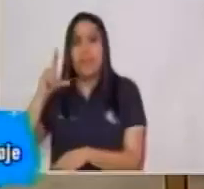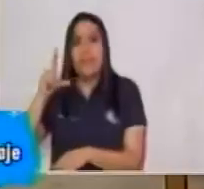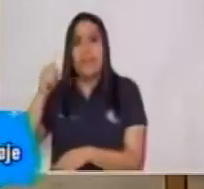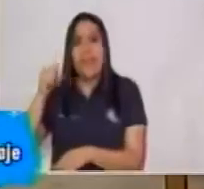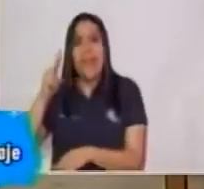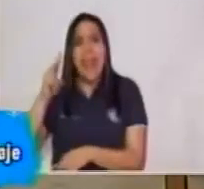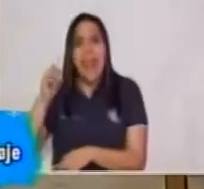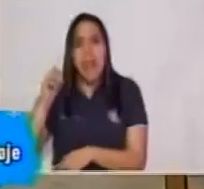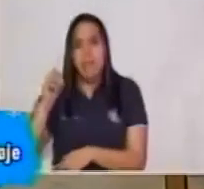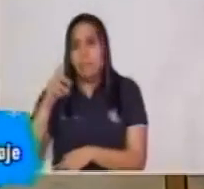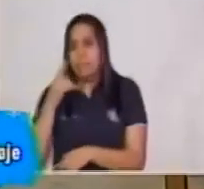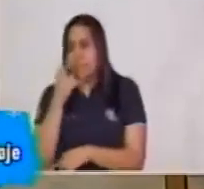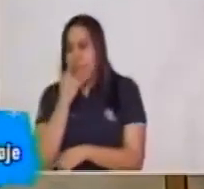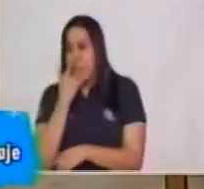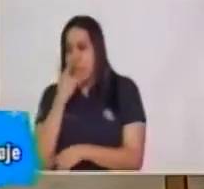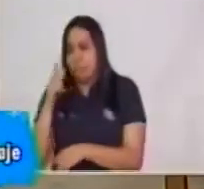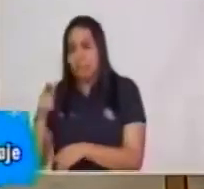pagar?